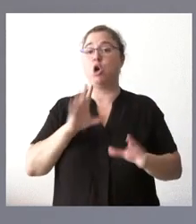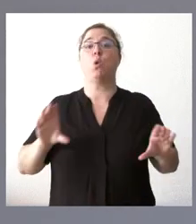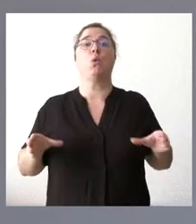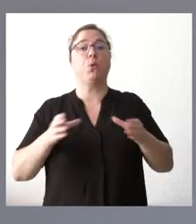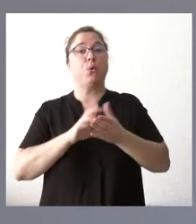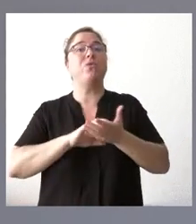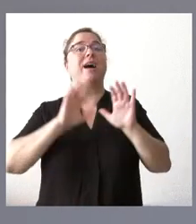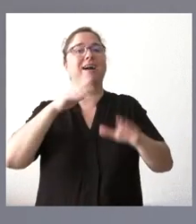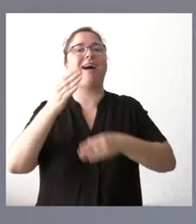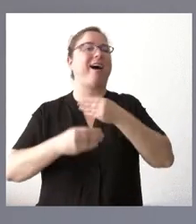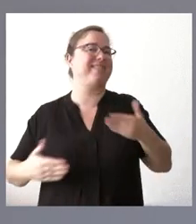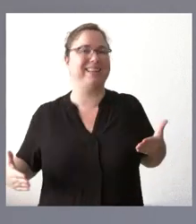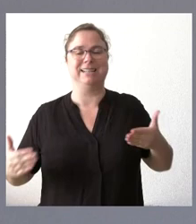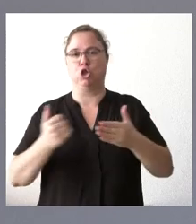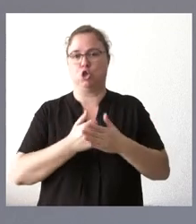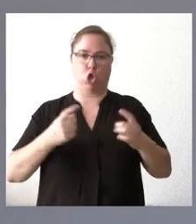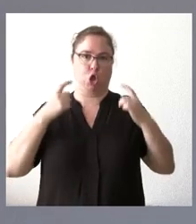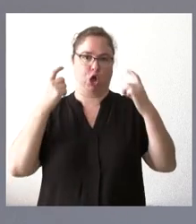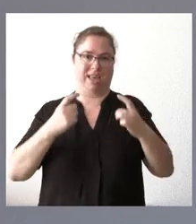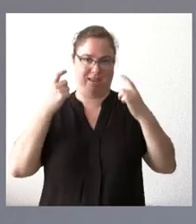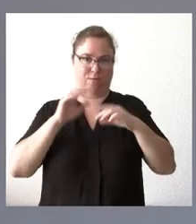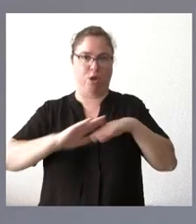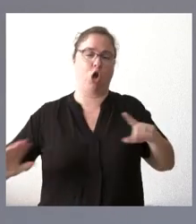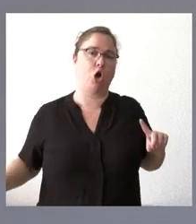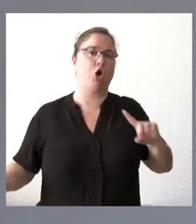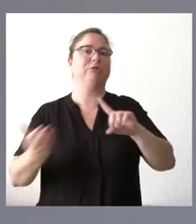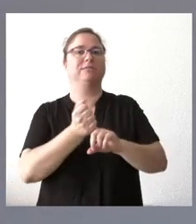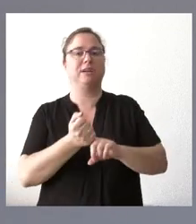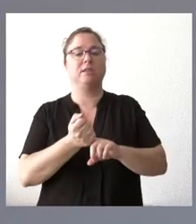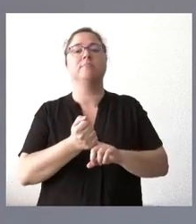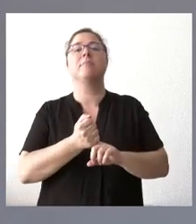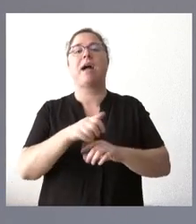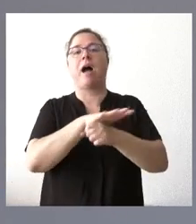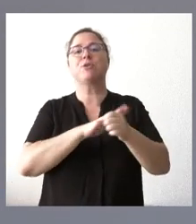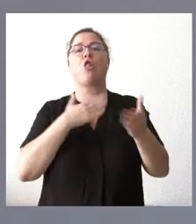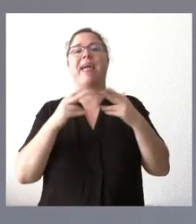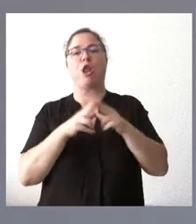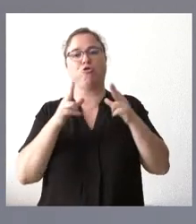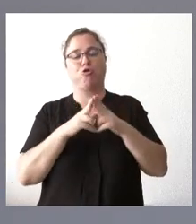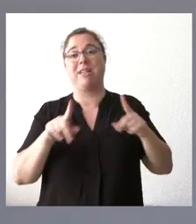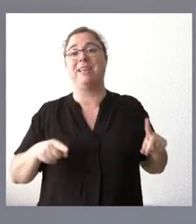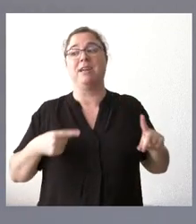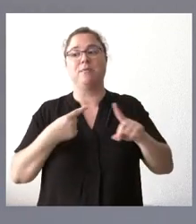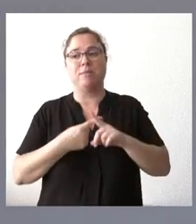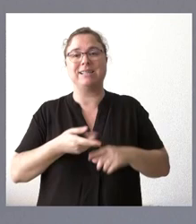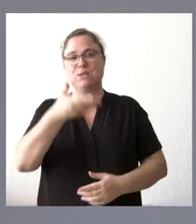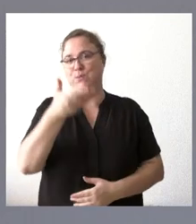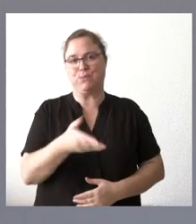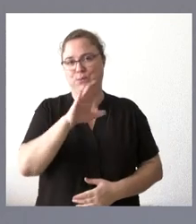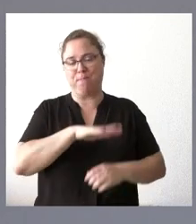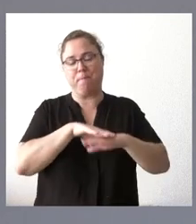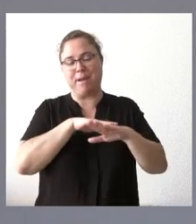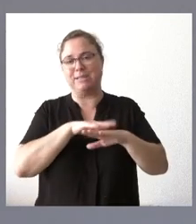Castilla y León va a hacer todos los esfuerzos necesarios para alcanzar acuerdos en el ámbito del diálogo social y la reunión es un elemento básico para acercar posiciones